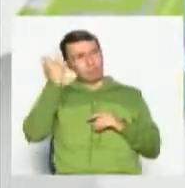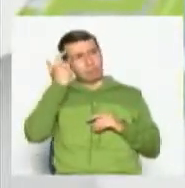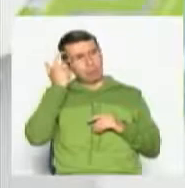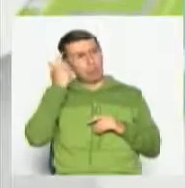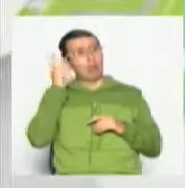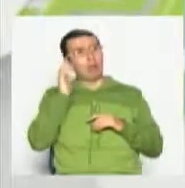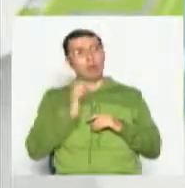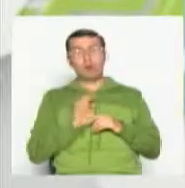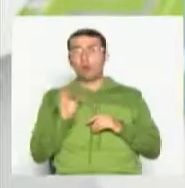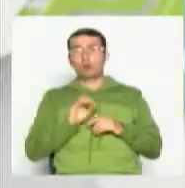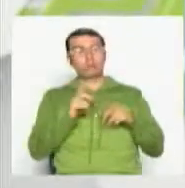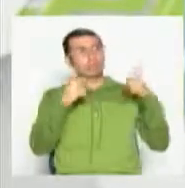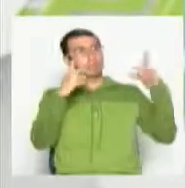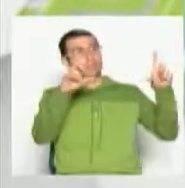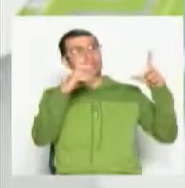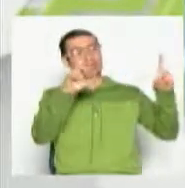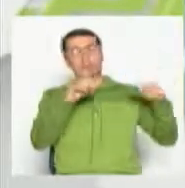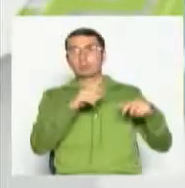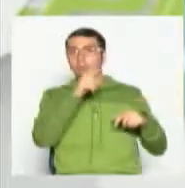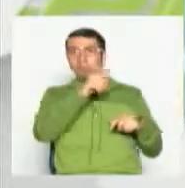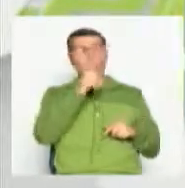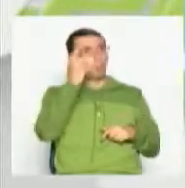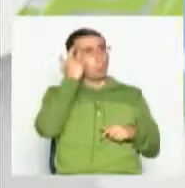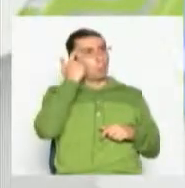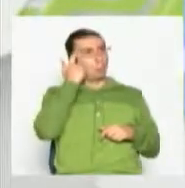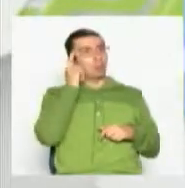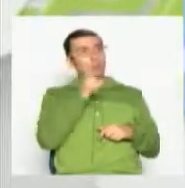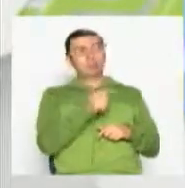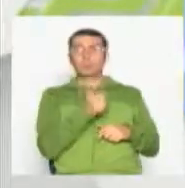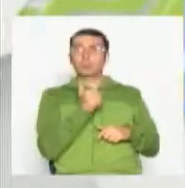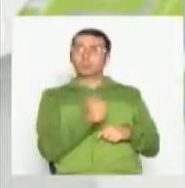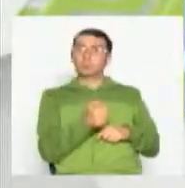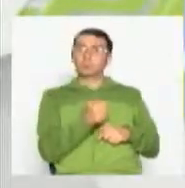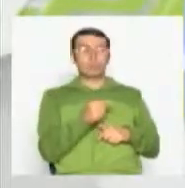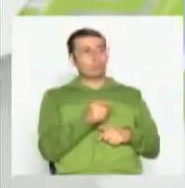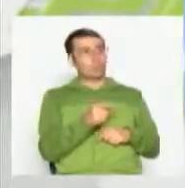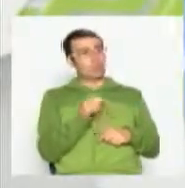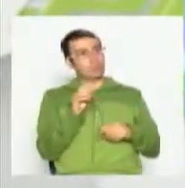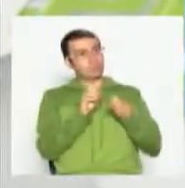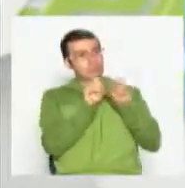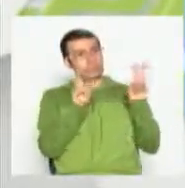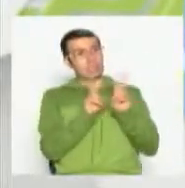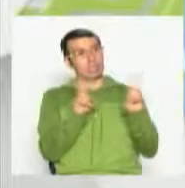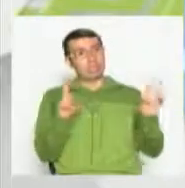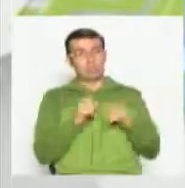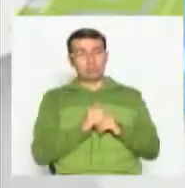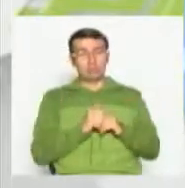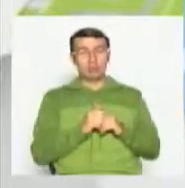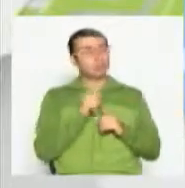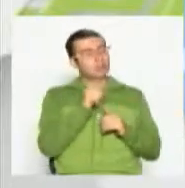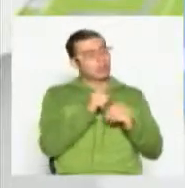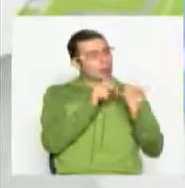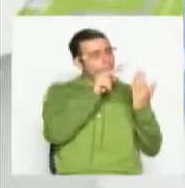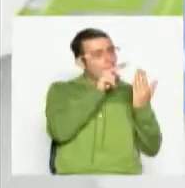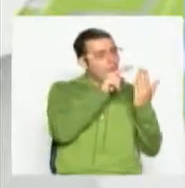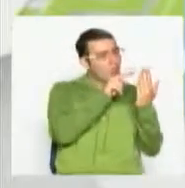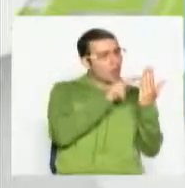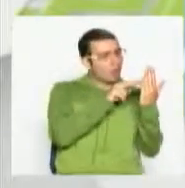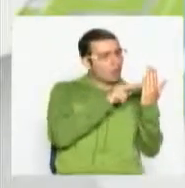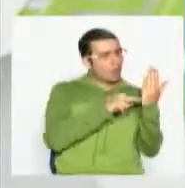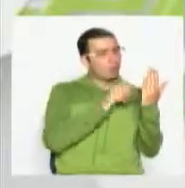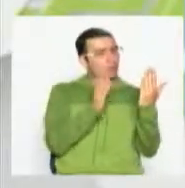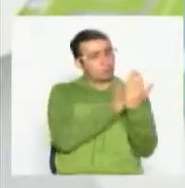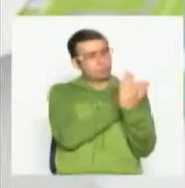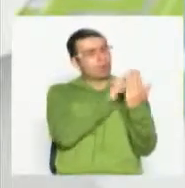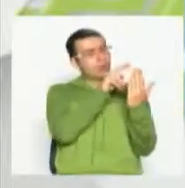Un televisor o algunos ya muy inteligentes que hasta internet tienen y el muchito, mientras usted se lee el manual, el muchito en media hora cacharreando,